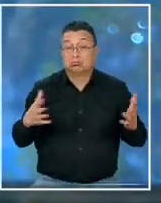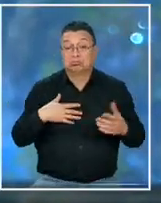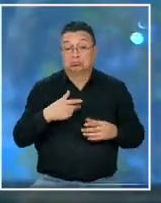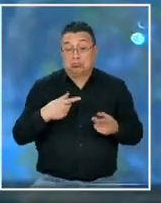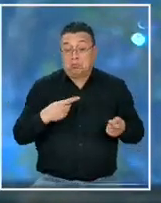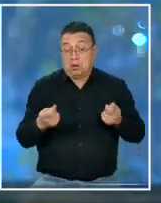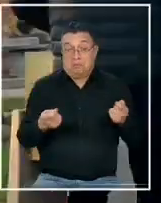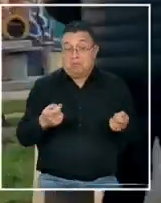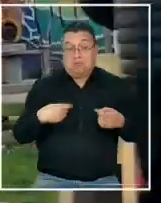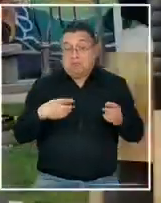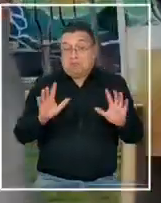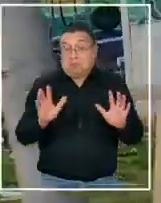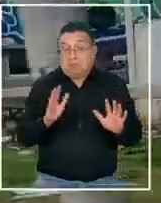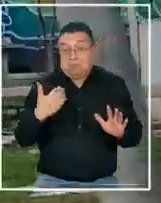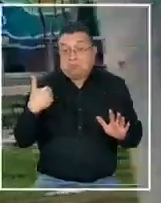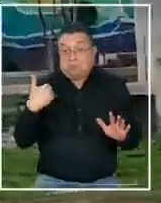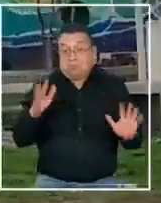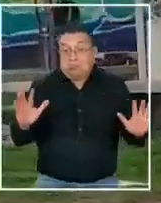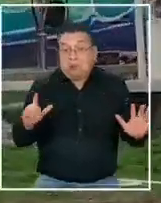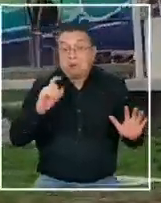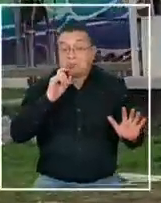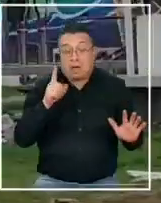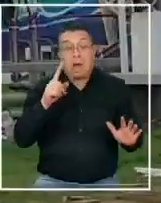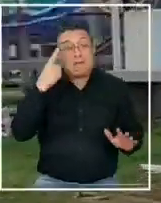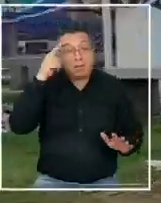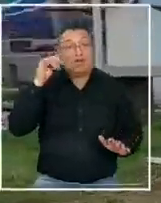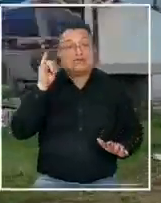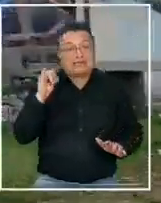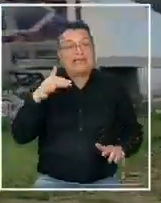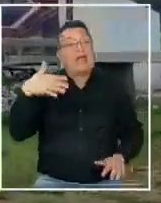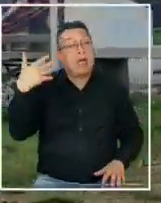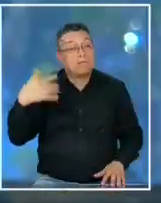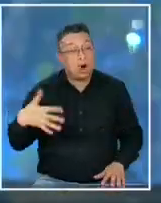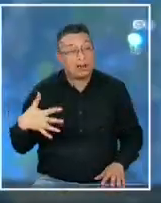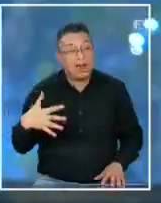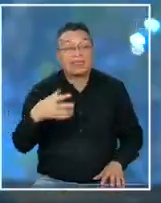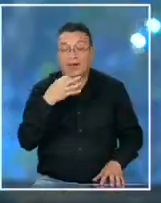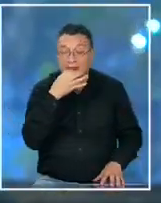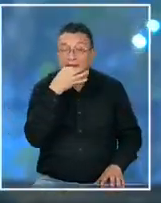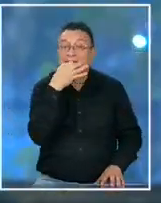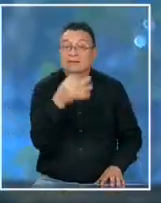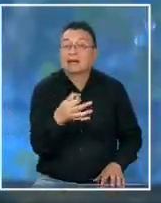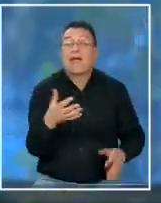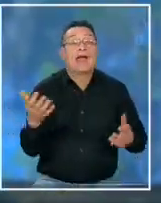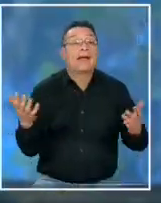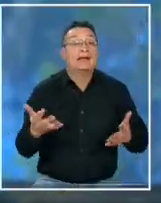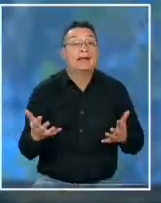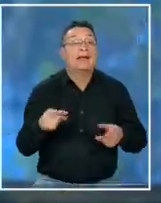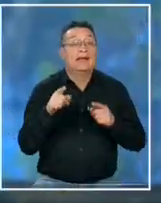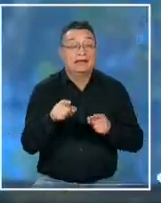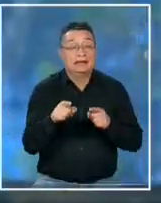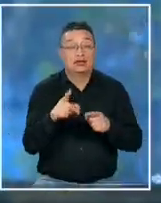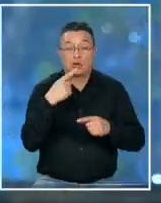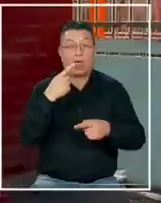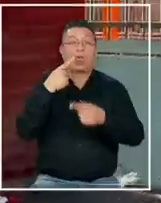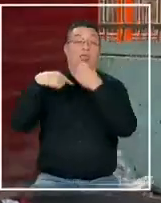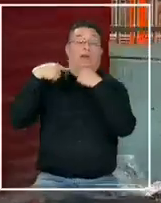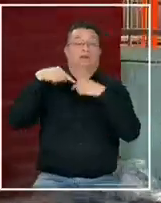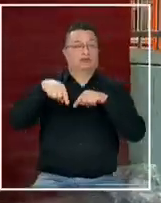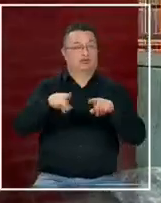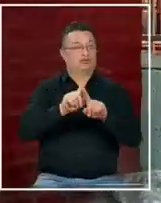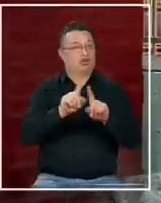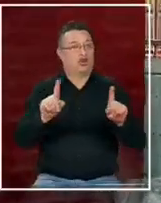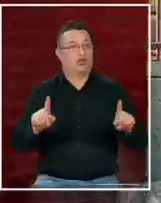manejemos al menos al momento pero sí creo que es importante resaltar de que esto no tiene vuelta atrás.